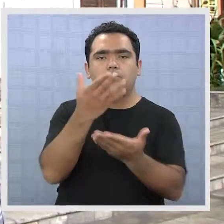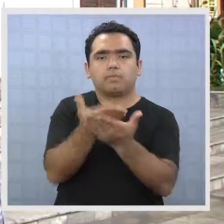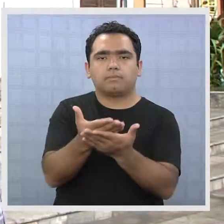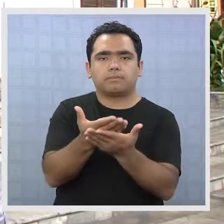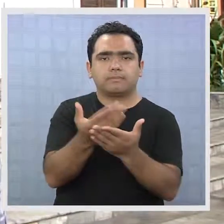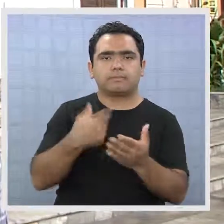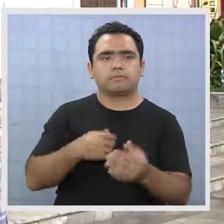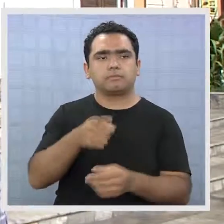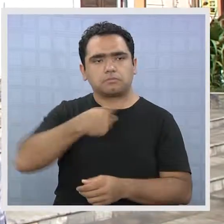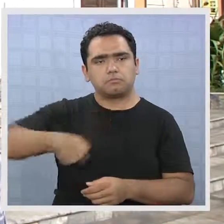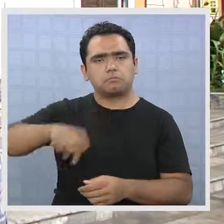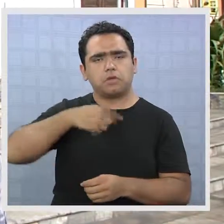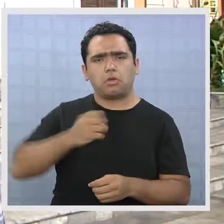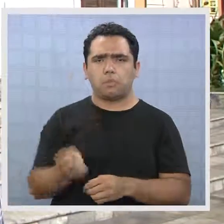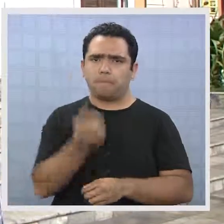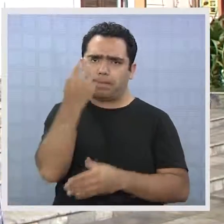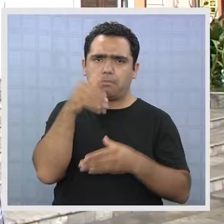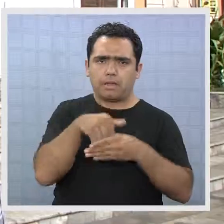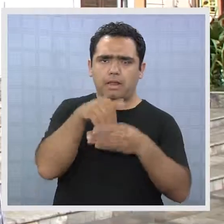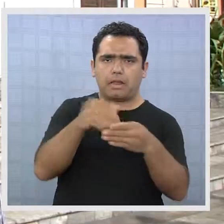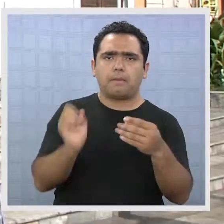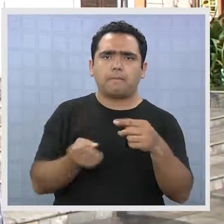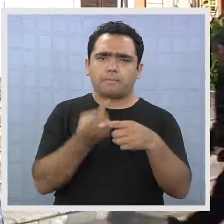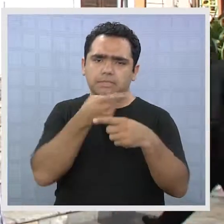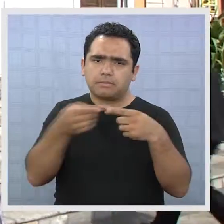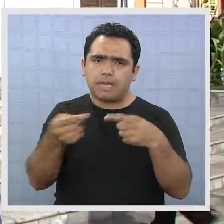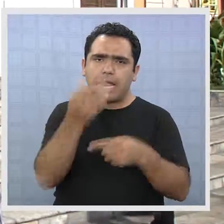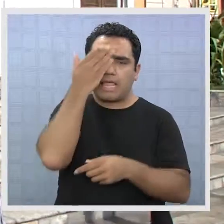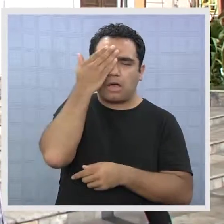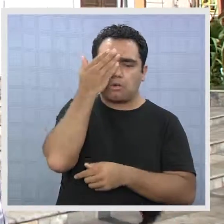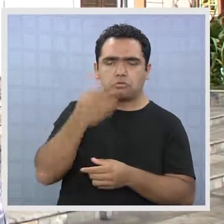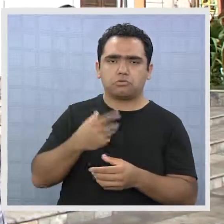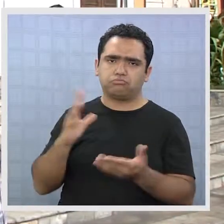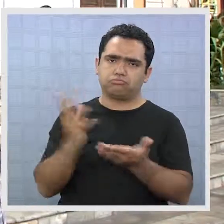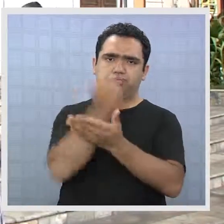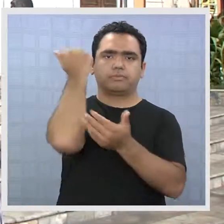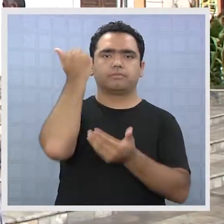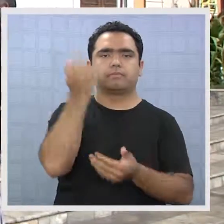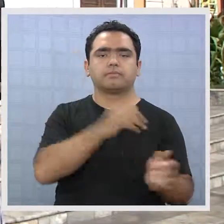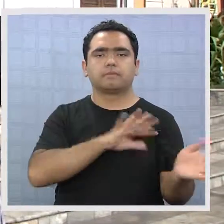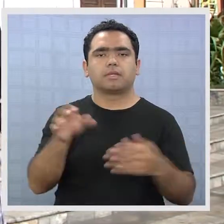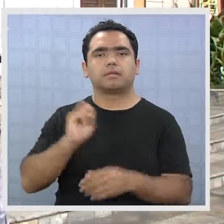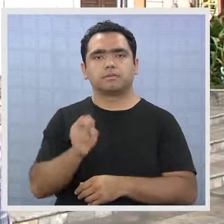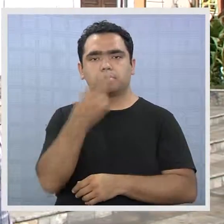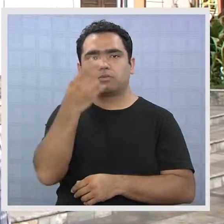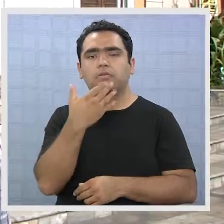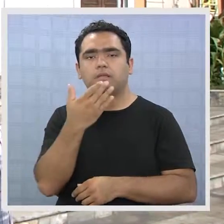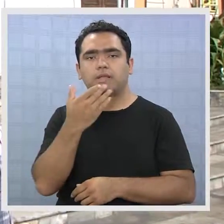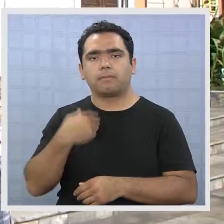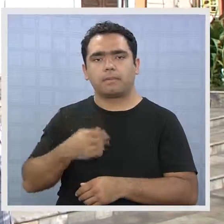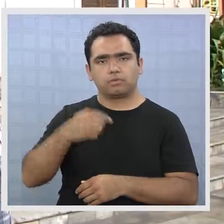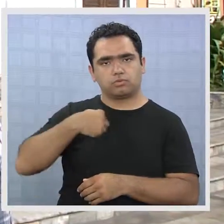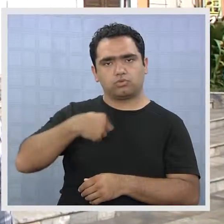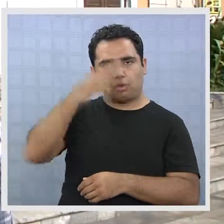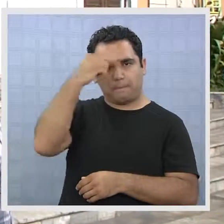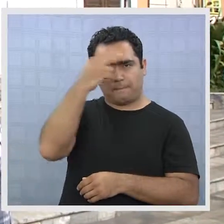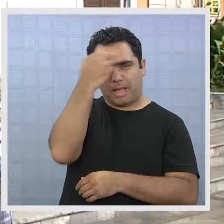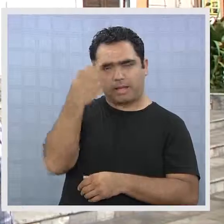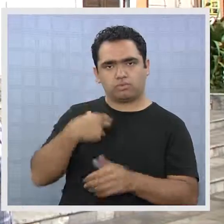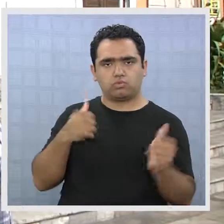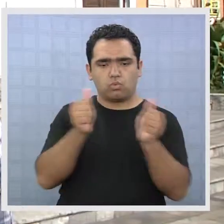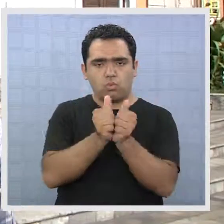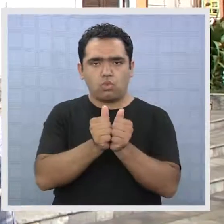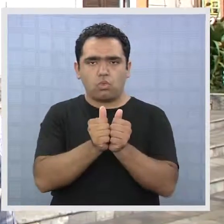demostrar y arrasar en las primarias de la primera semana de agosto próximo. Y lo segundo, obviamente, desde marzo que estoy trabajando